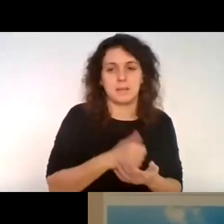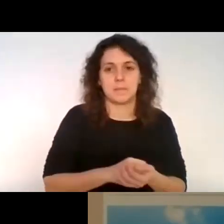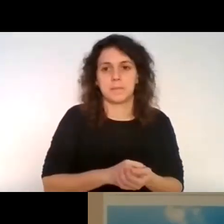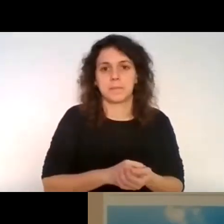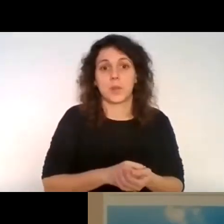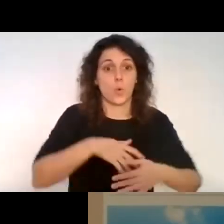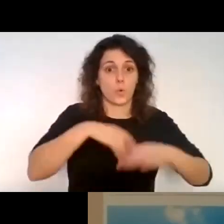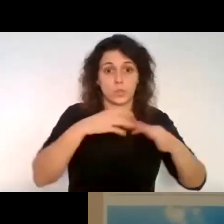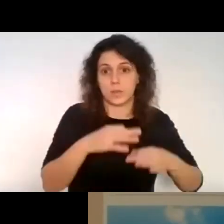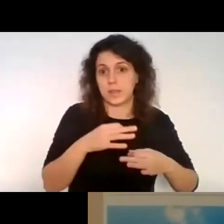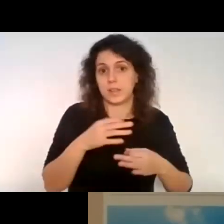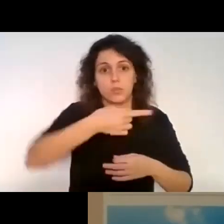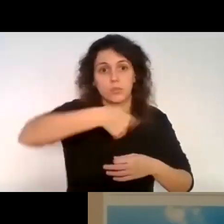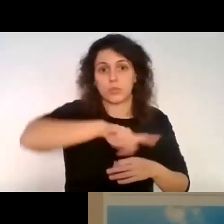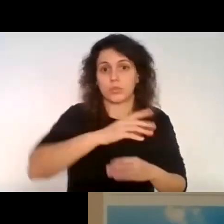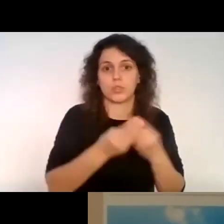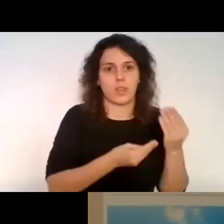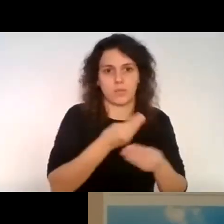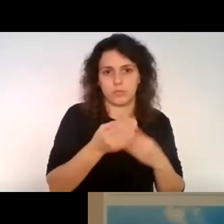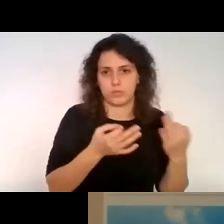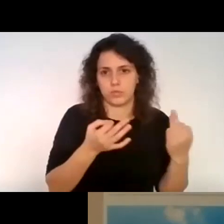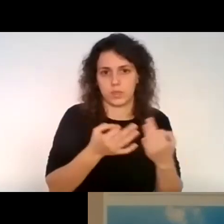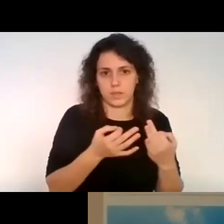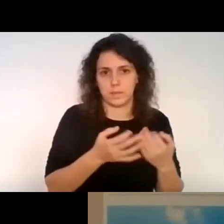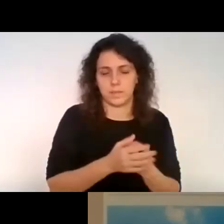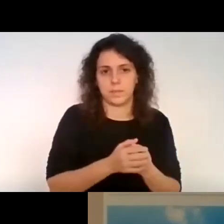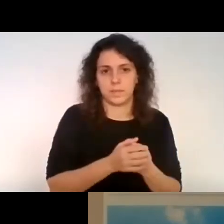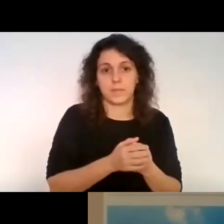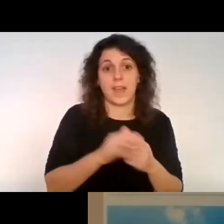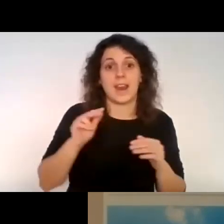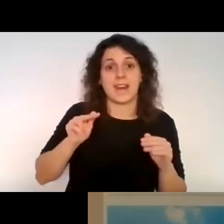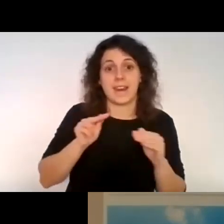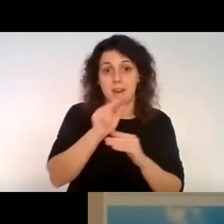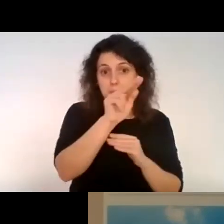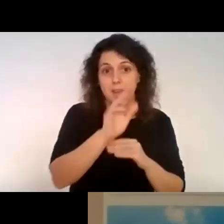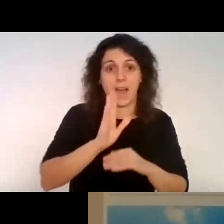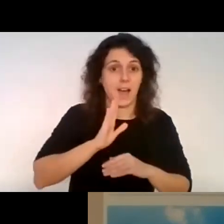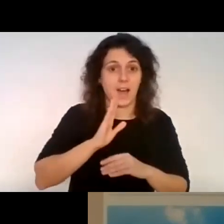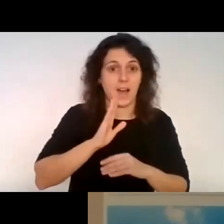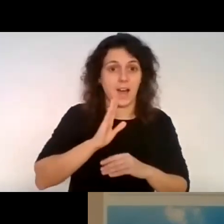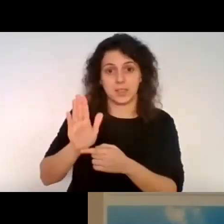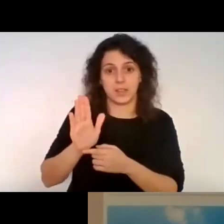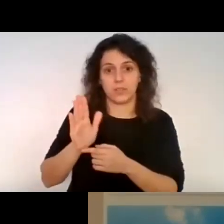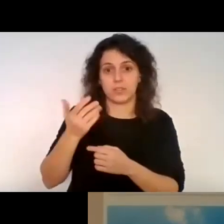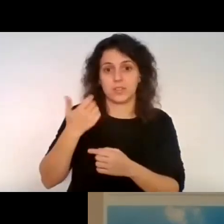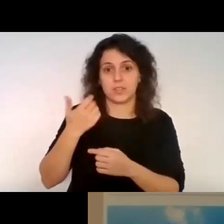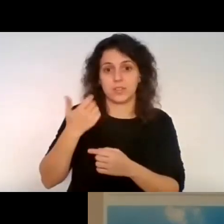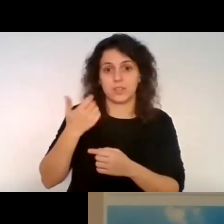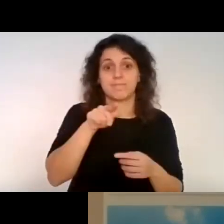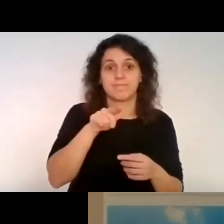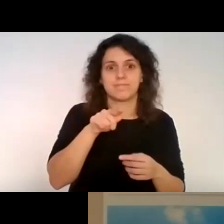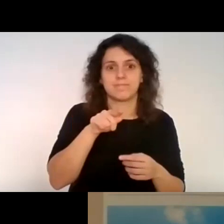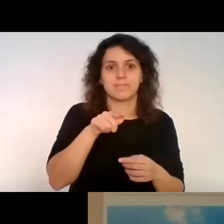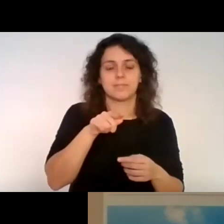justamente tenemos que, por eso tenemos esas rampas amovibles que hacen que